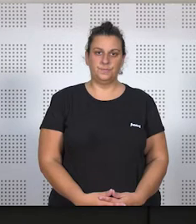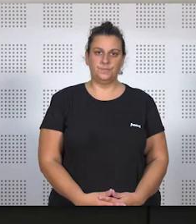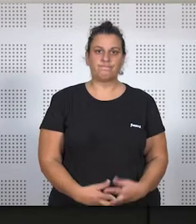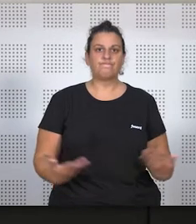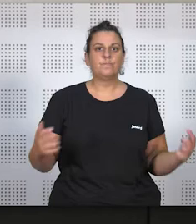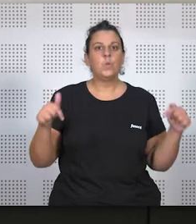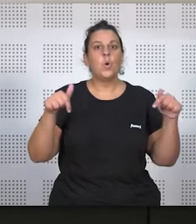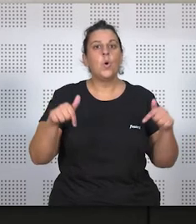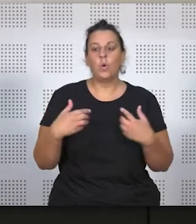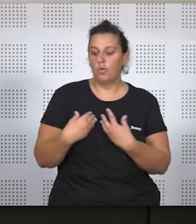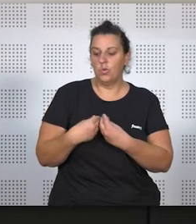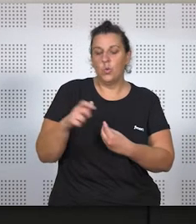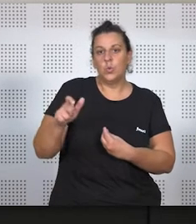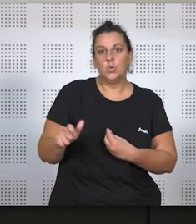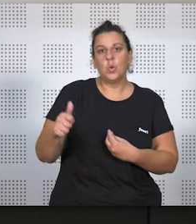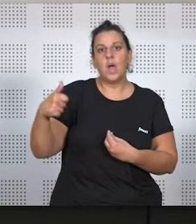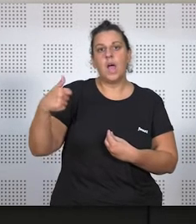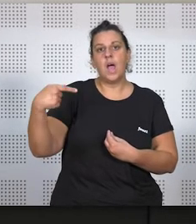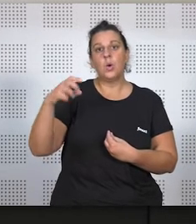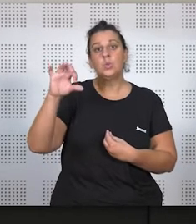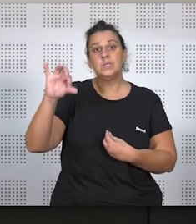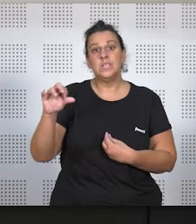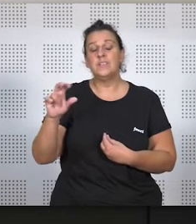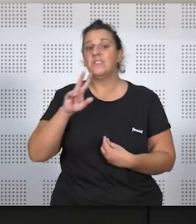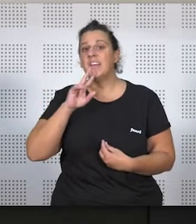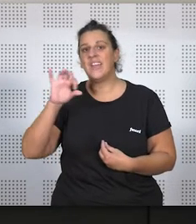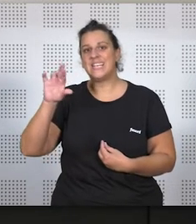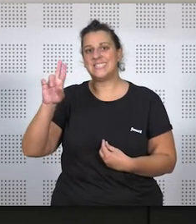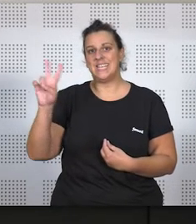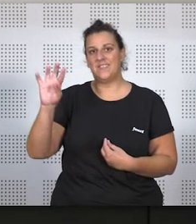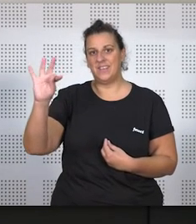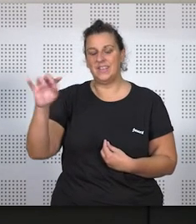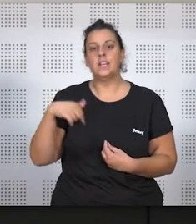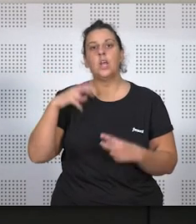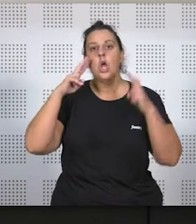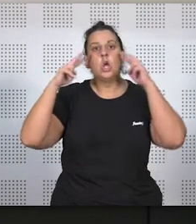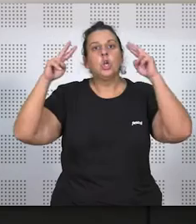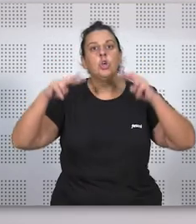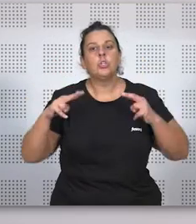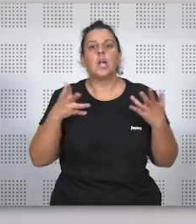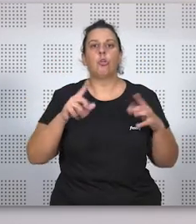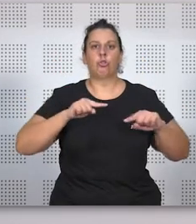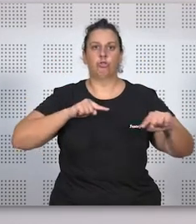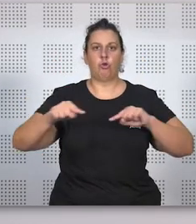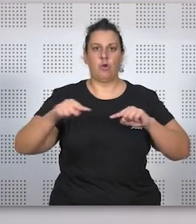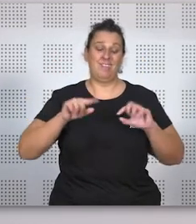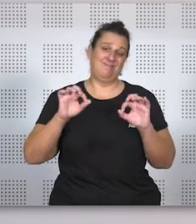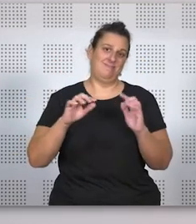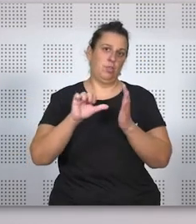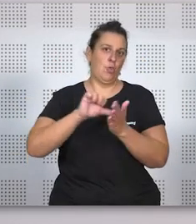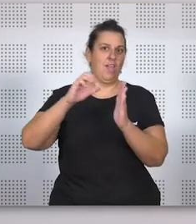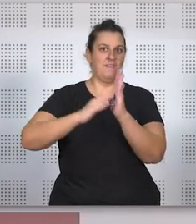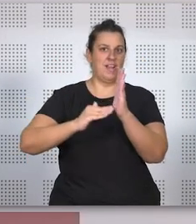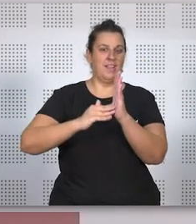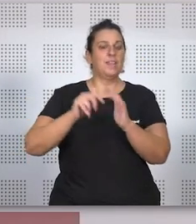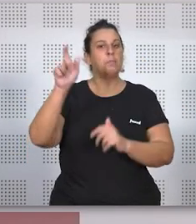Hoy está con nosotros Agustín Verdera Cerver, el exnotario de Torrent en Valencia, por tanto una persona